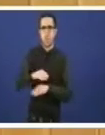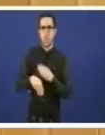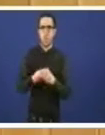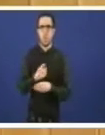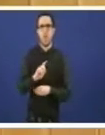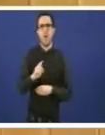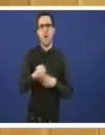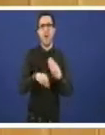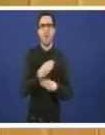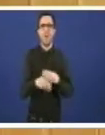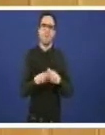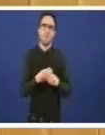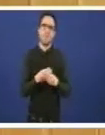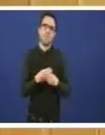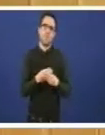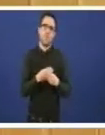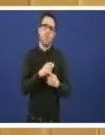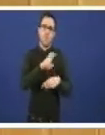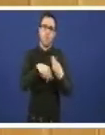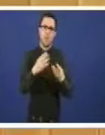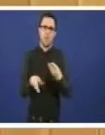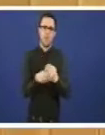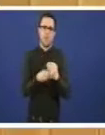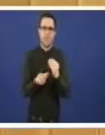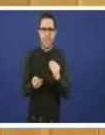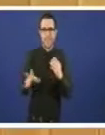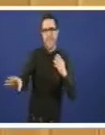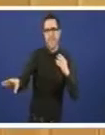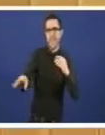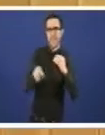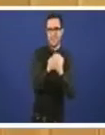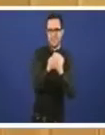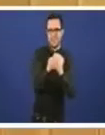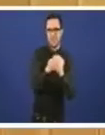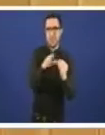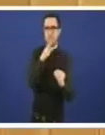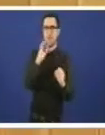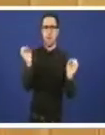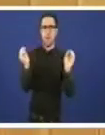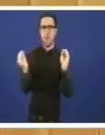facemos unha amenda de engadega porque estamos de acordo en que non queremos